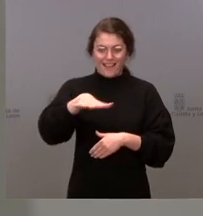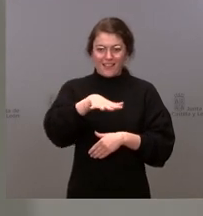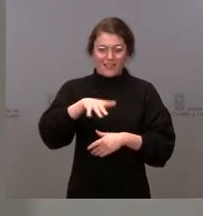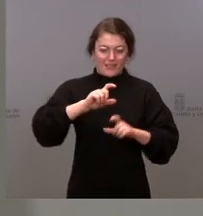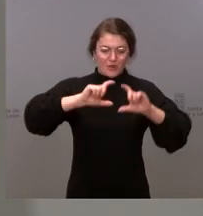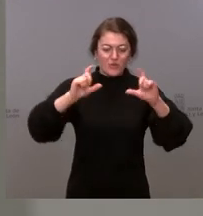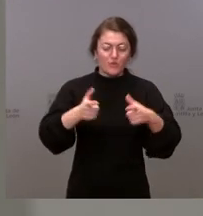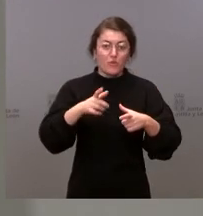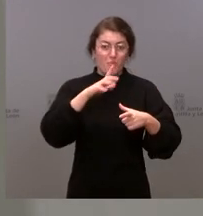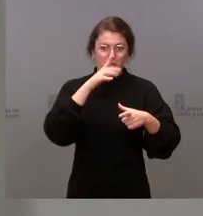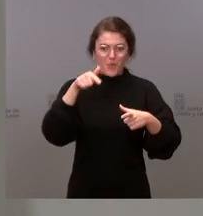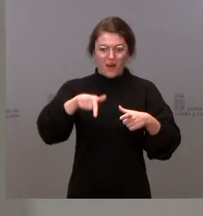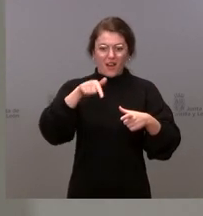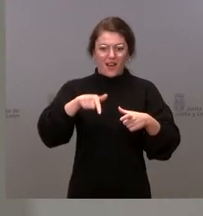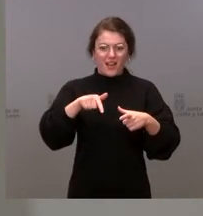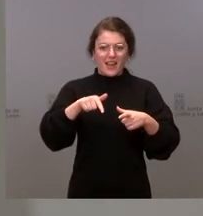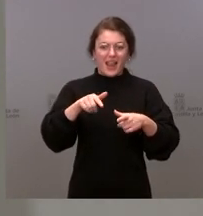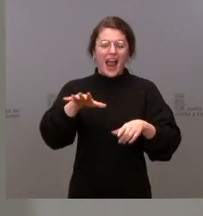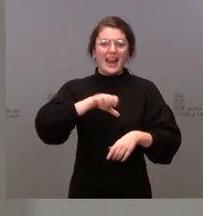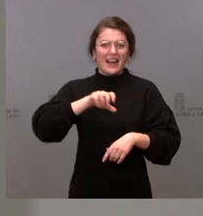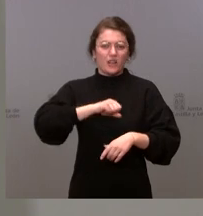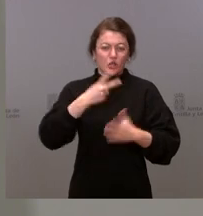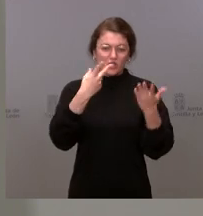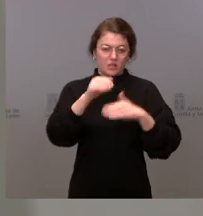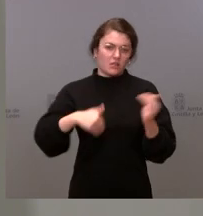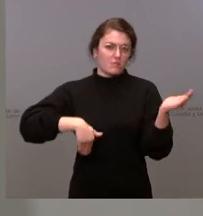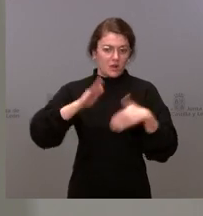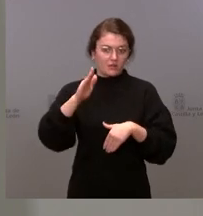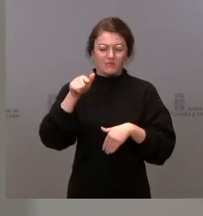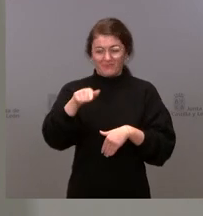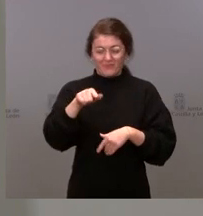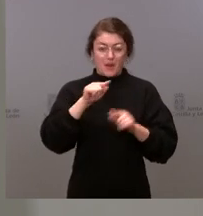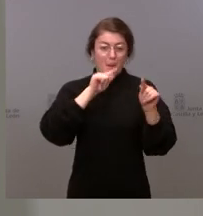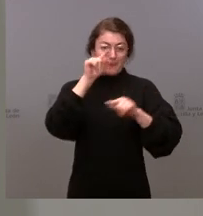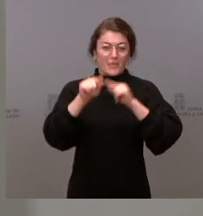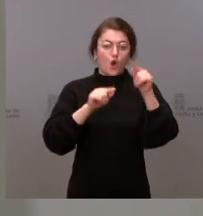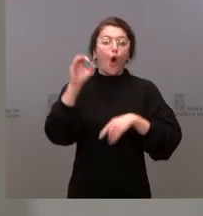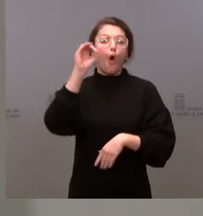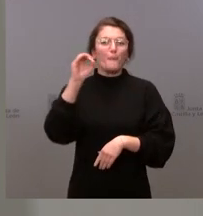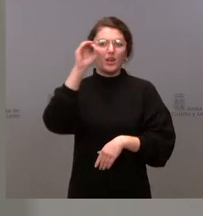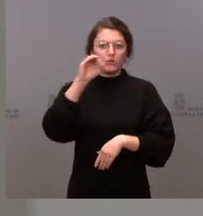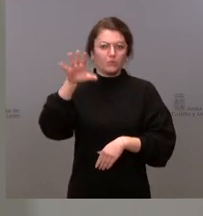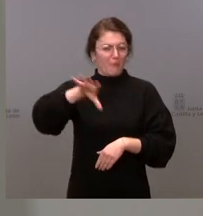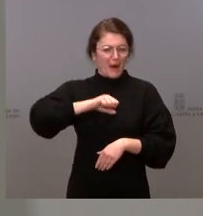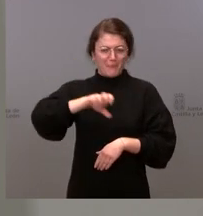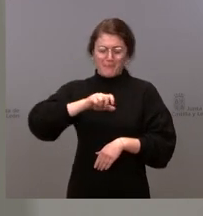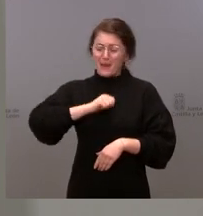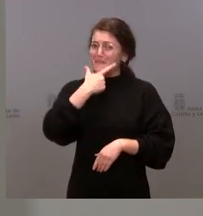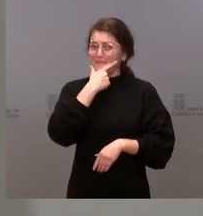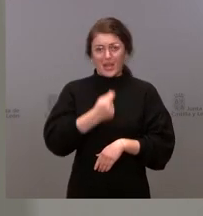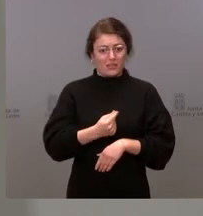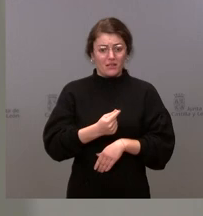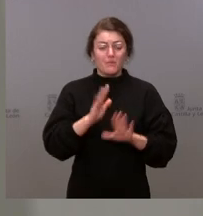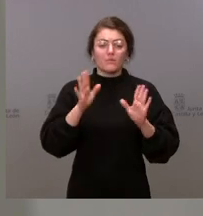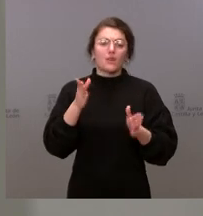extremadamente transmisible, extremadamente transmisible, pero he de decir que los datos que tenemos